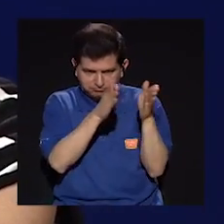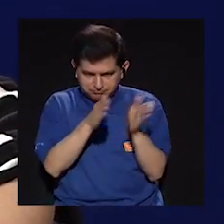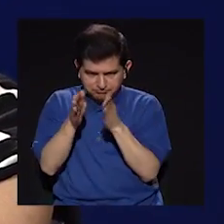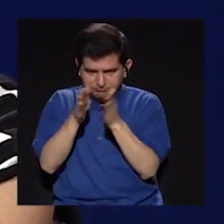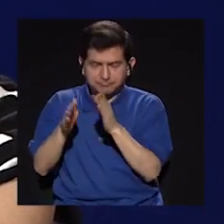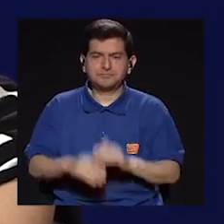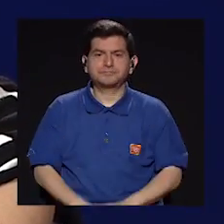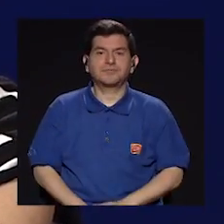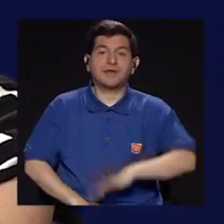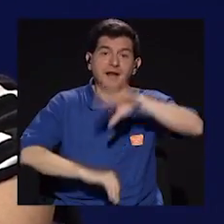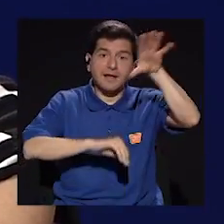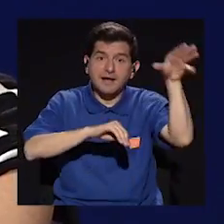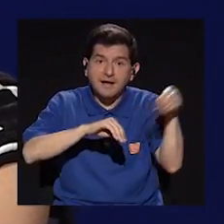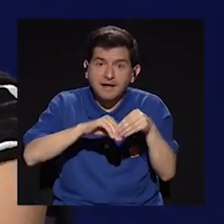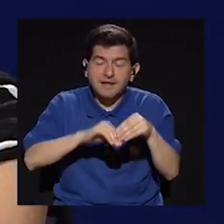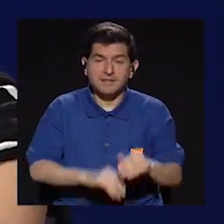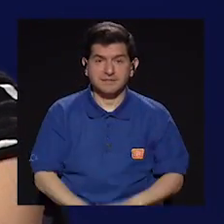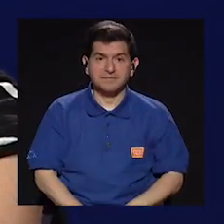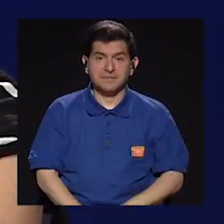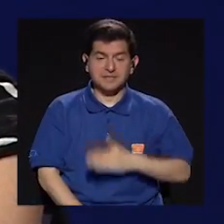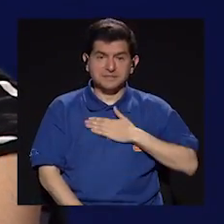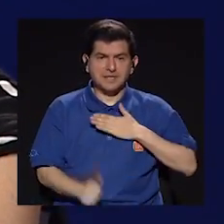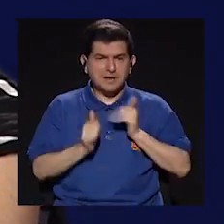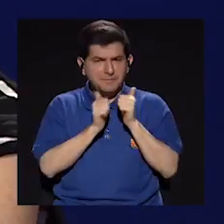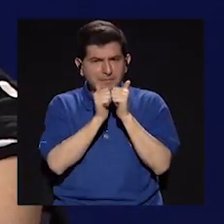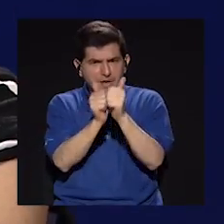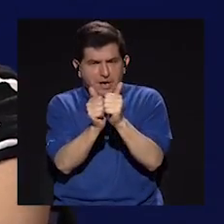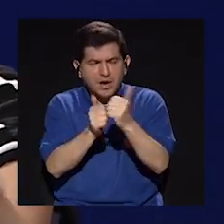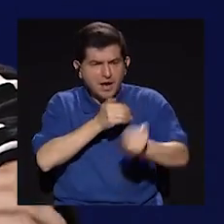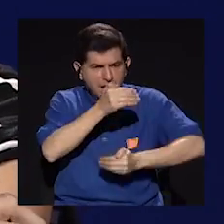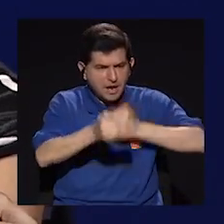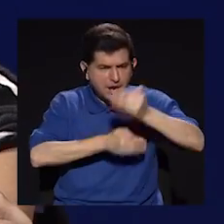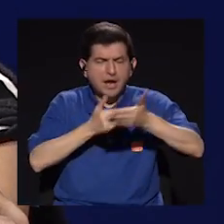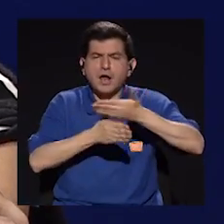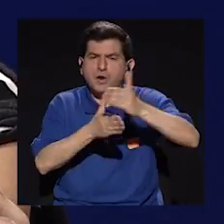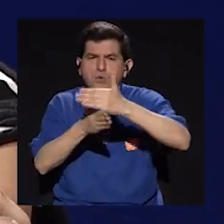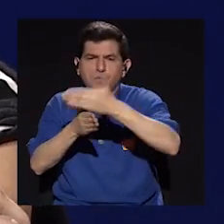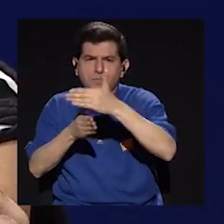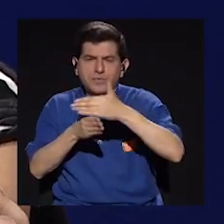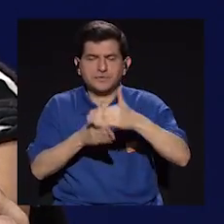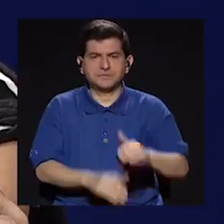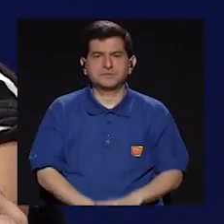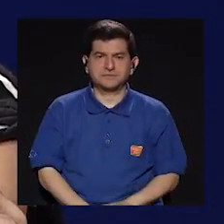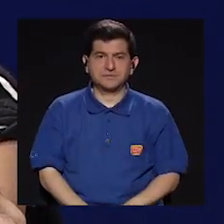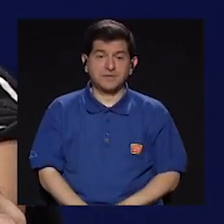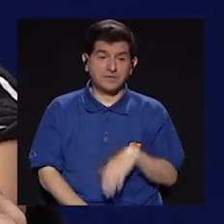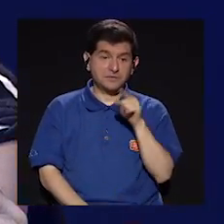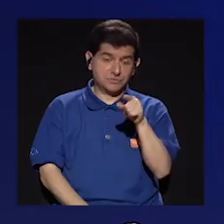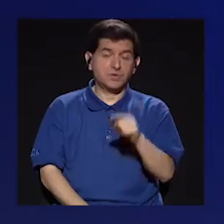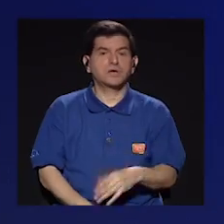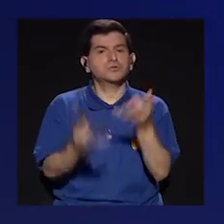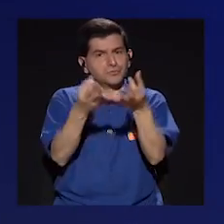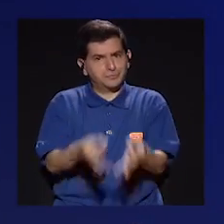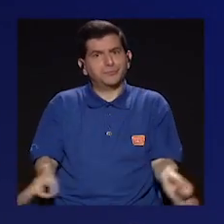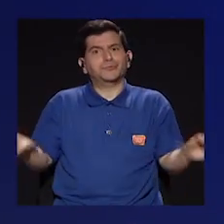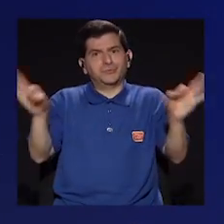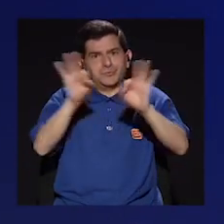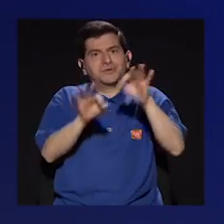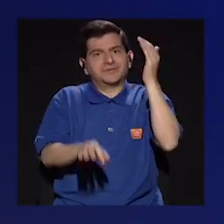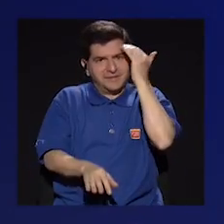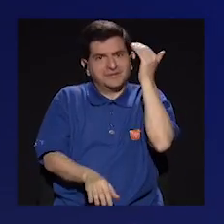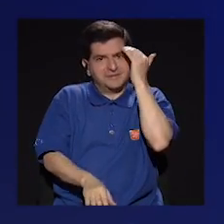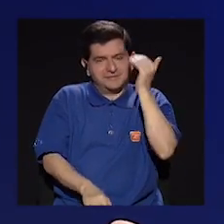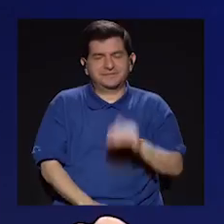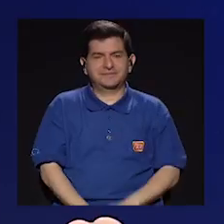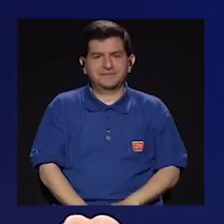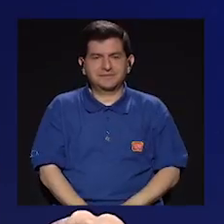Y además luego me ha acompañado un montón en el proceso de distribución. se sabe que es fundamental, ¿verdad?